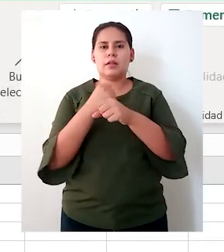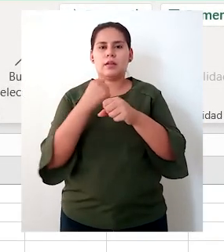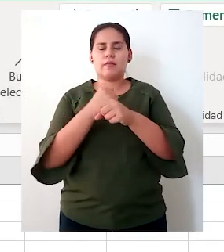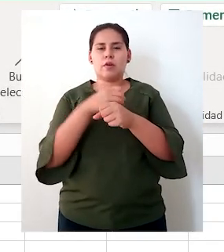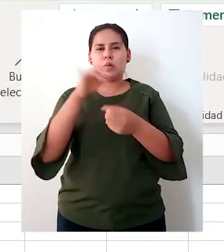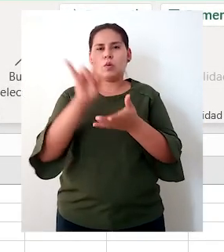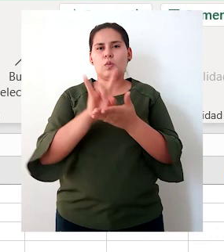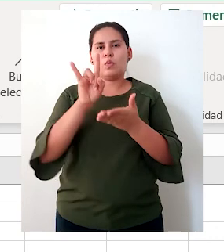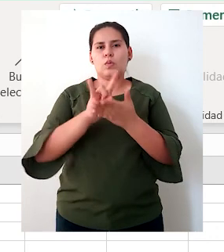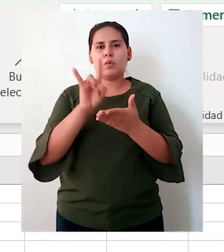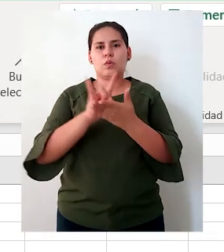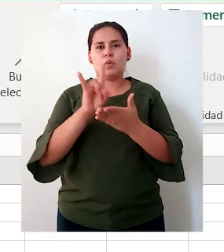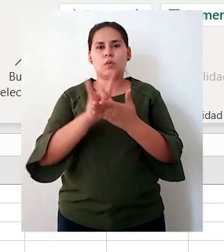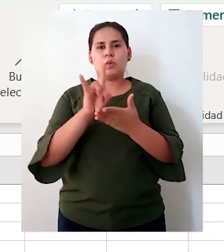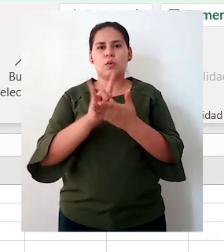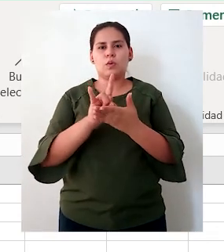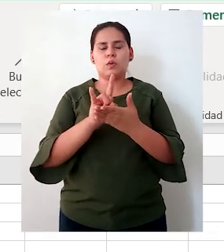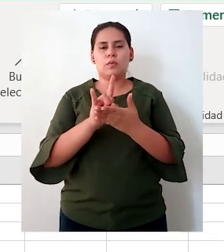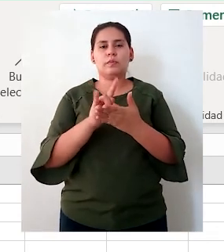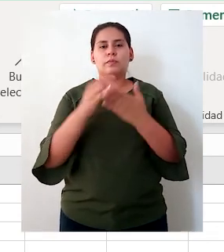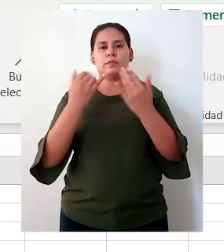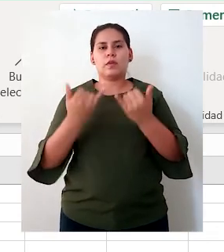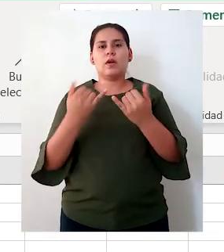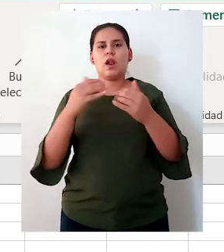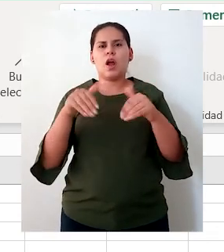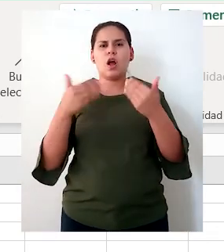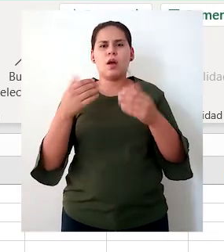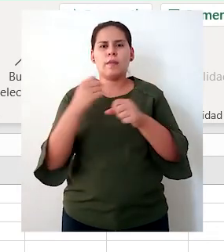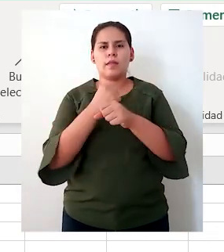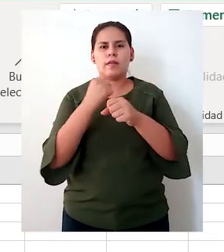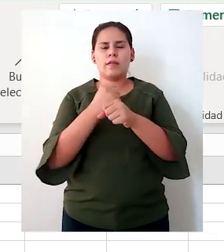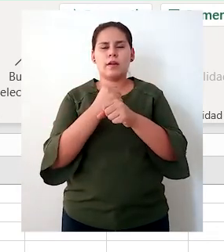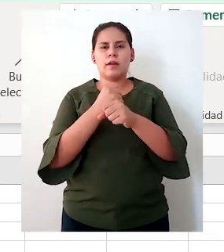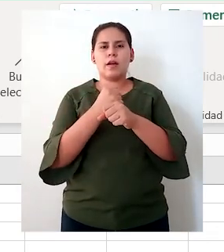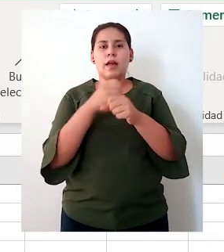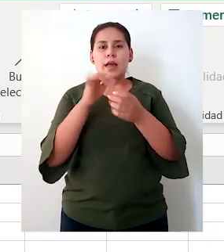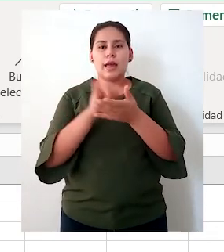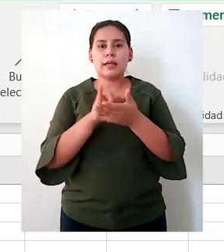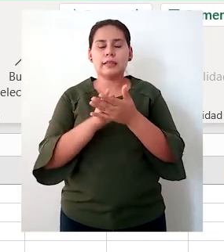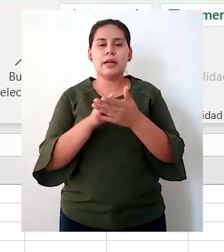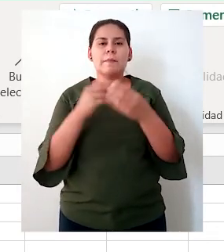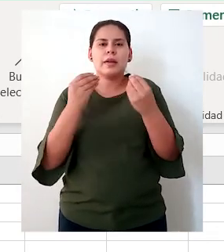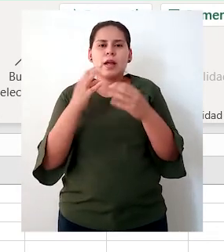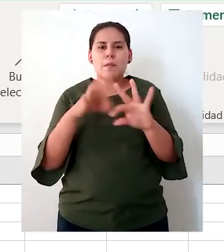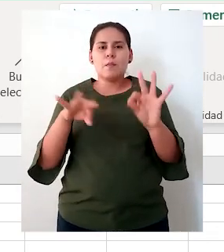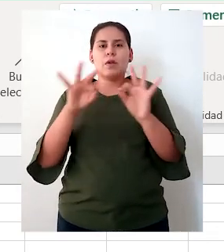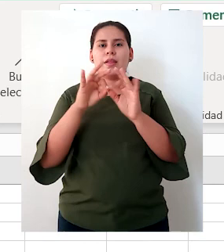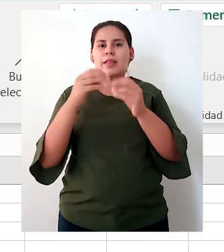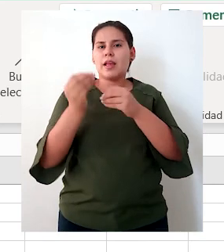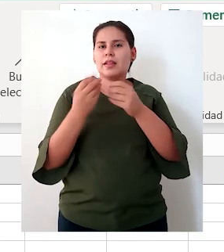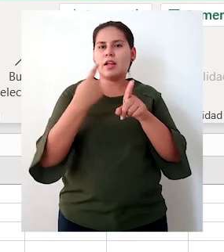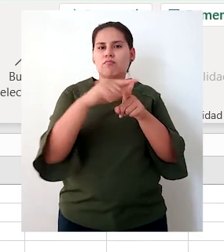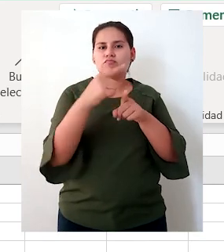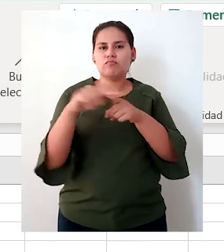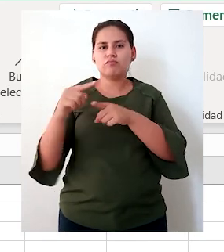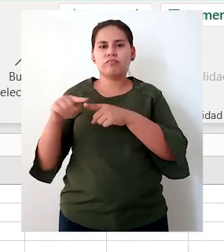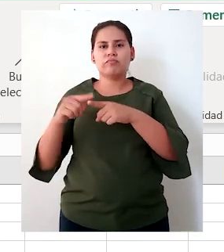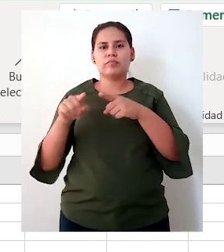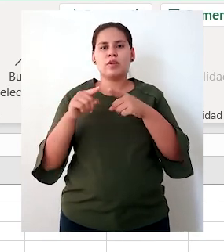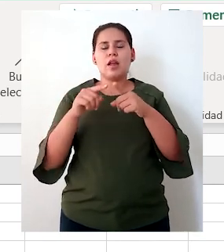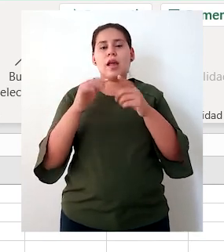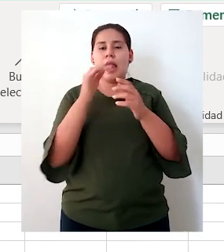ese archivo que habíamos generado inicialmente desde